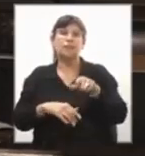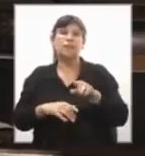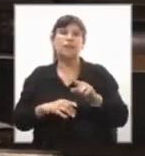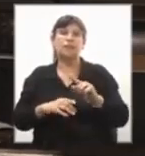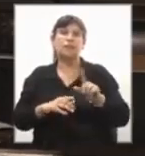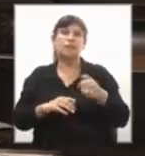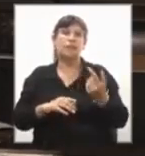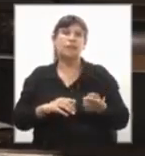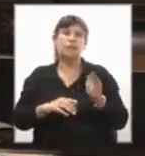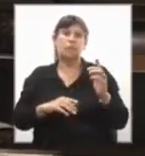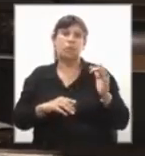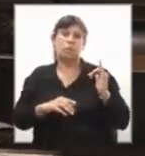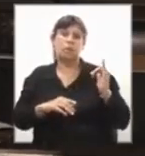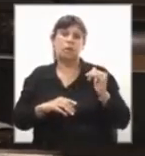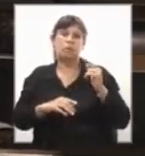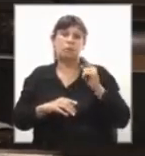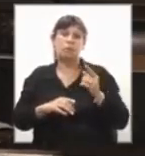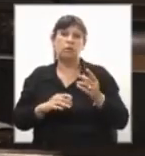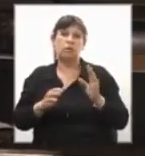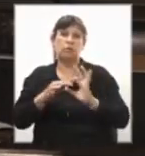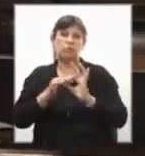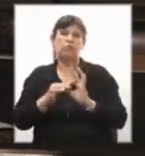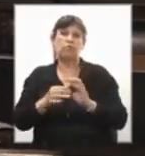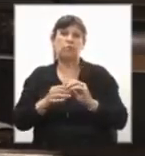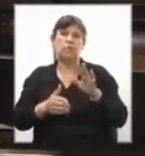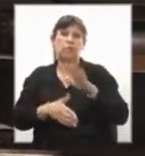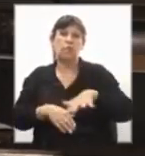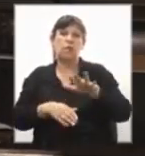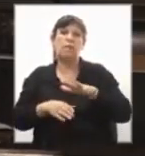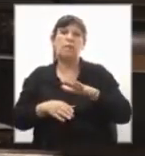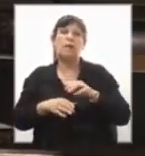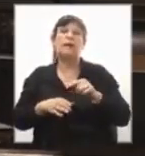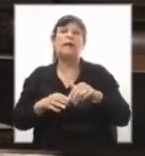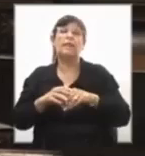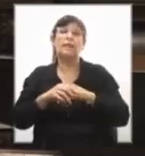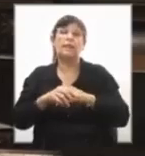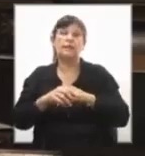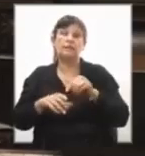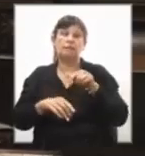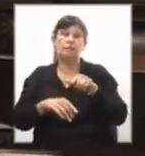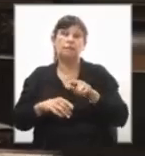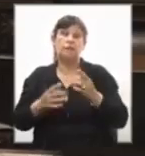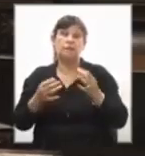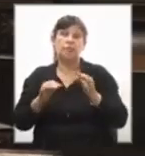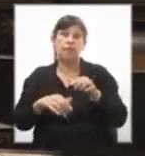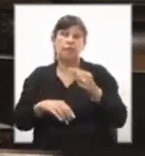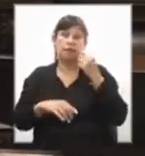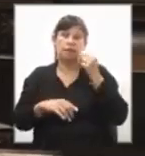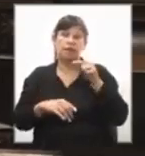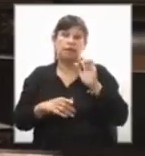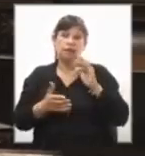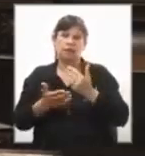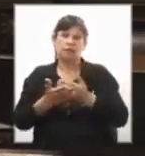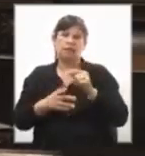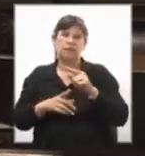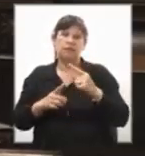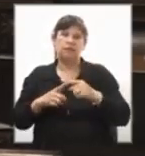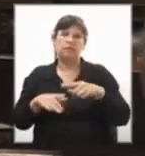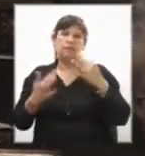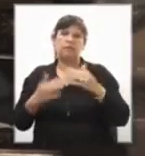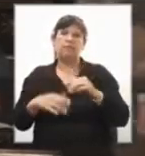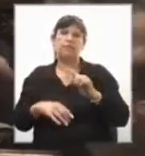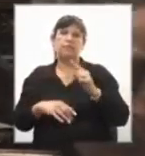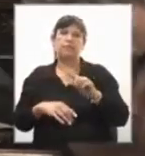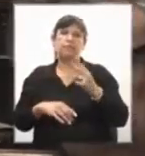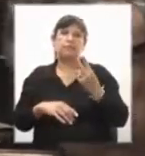al departamento de Colonia, unidas por el Parque de la Hermandad. Esta iniciativa se enmarca a los festejos de los